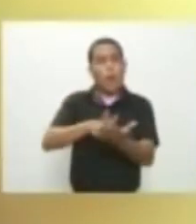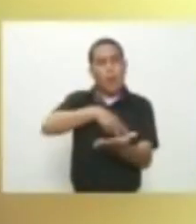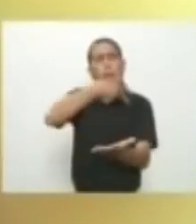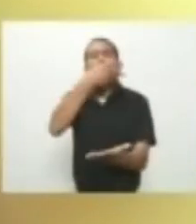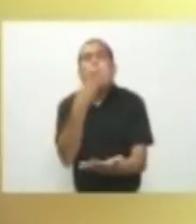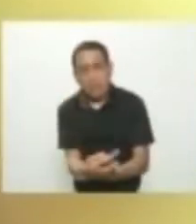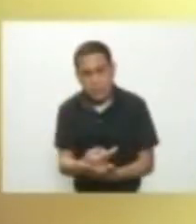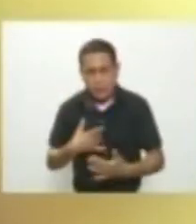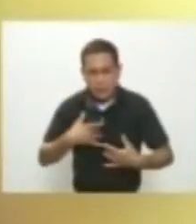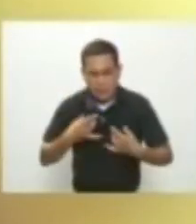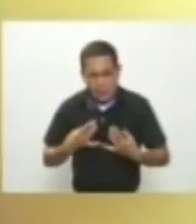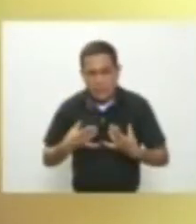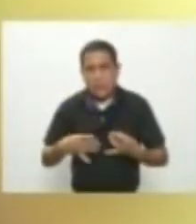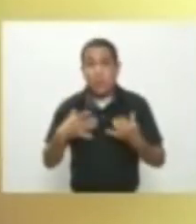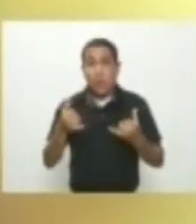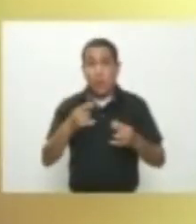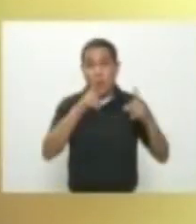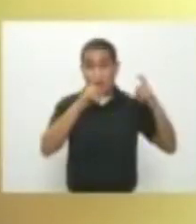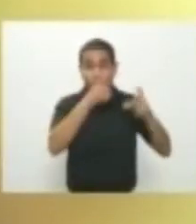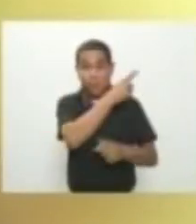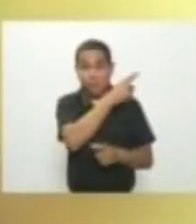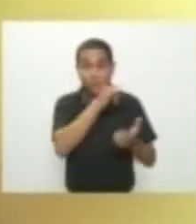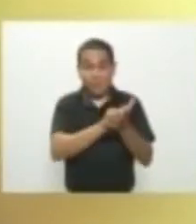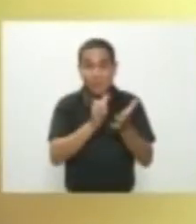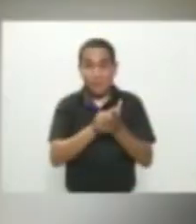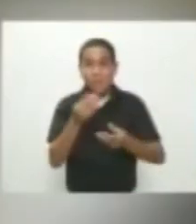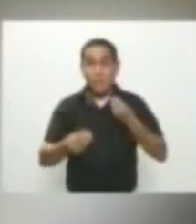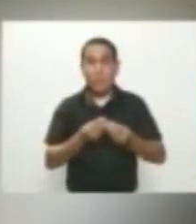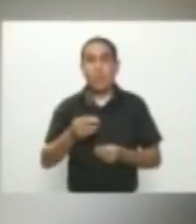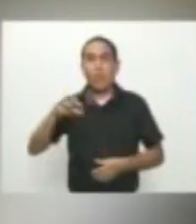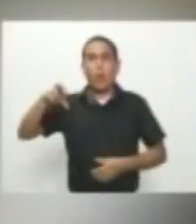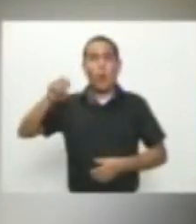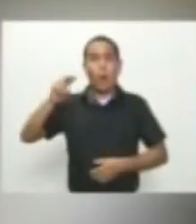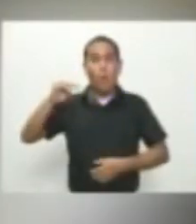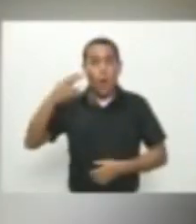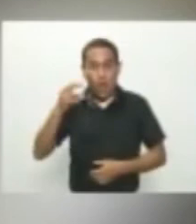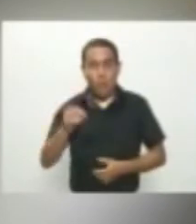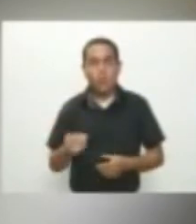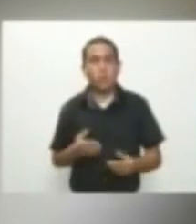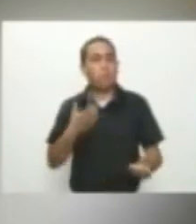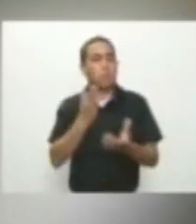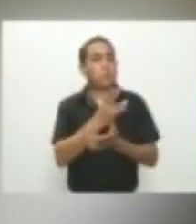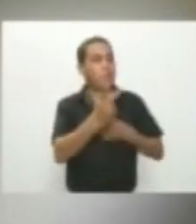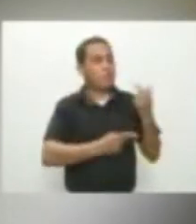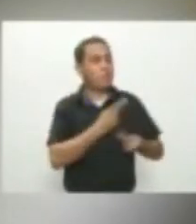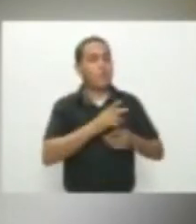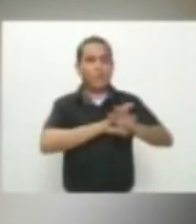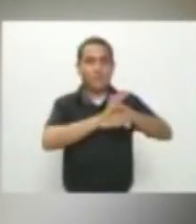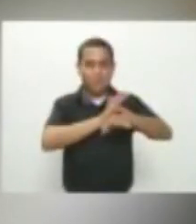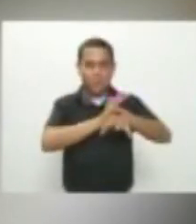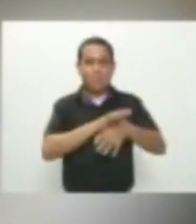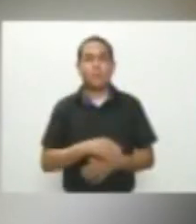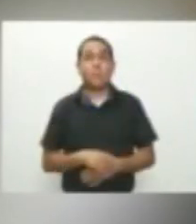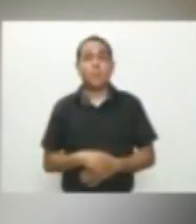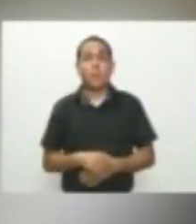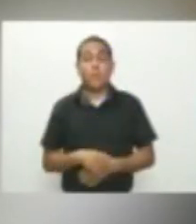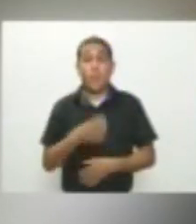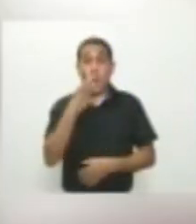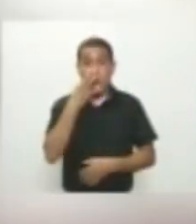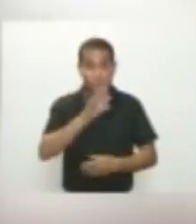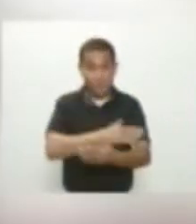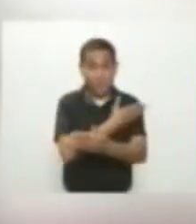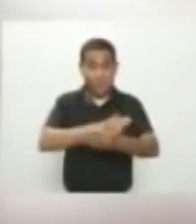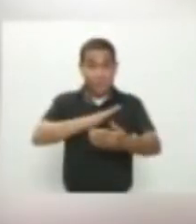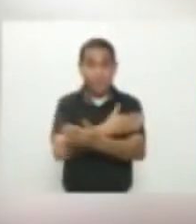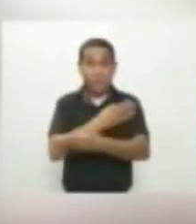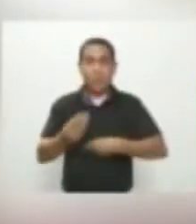fueron publicadas Nuevas fotos Del artista Junto a Poncho Zuleta Quien lo visitó A la clínica Donde guarda reposo El cantante De los pueblos